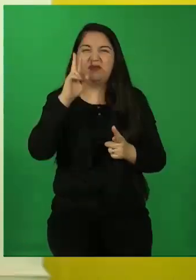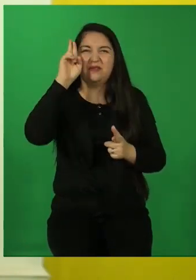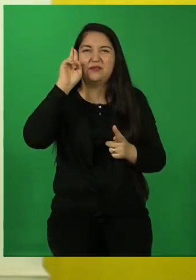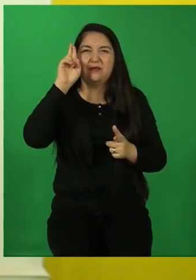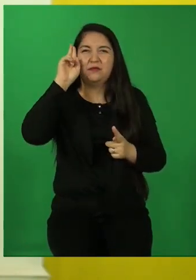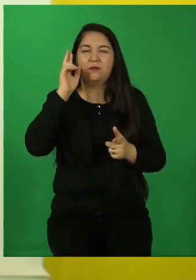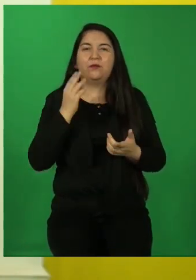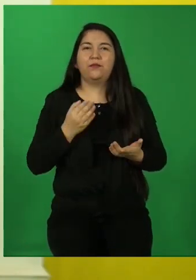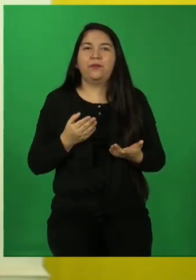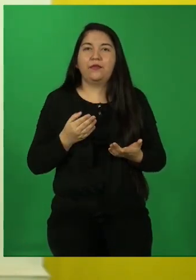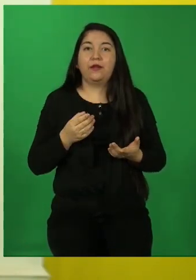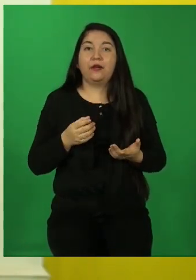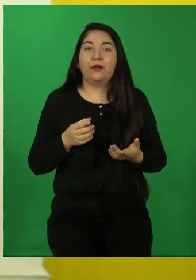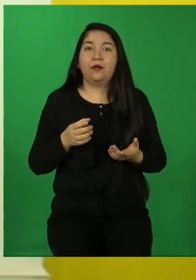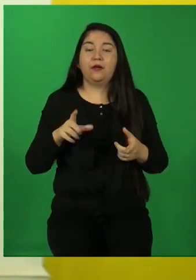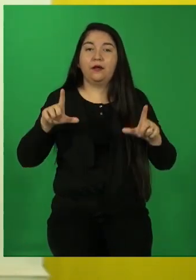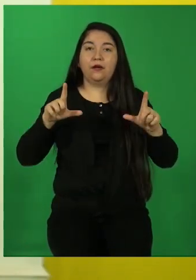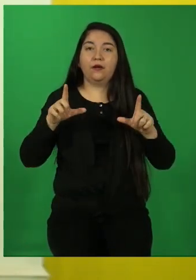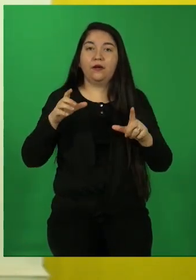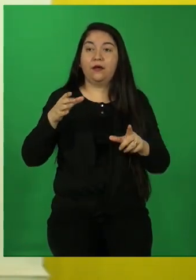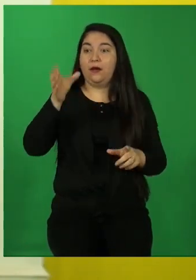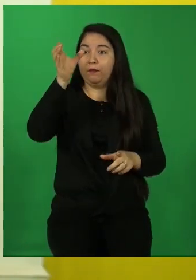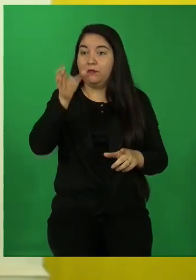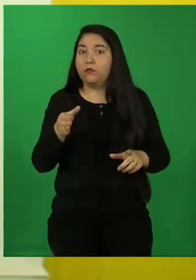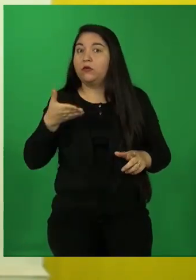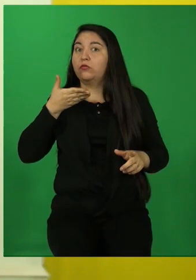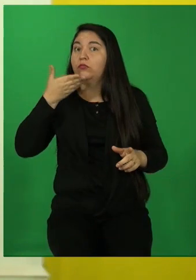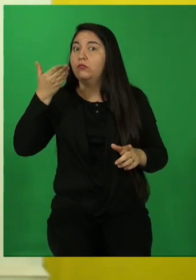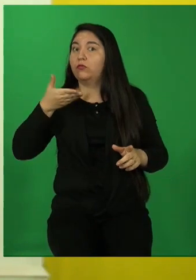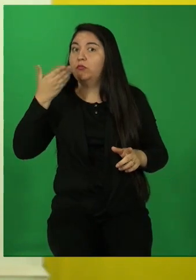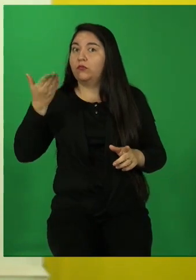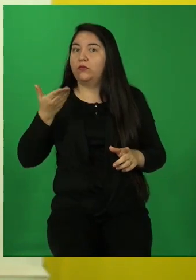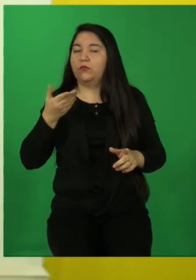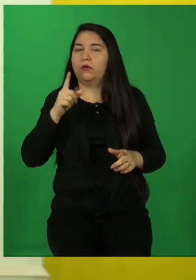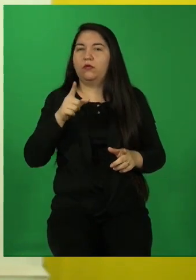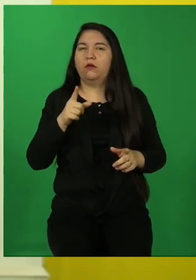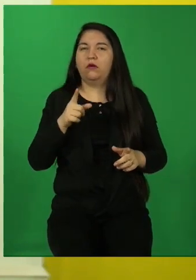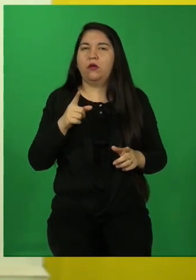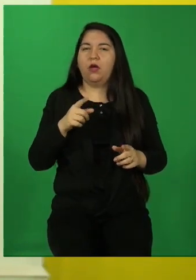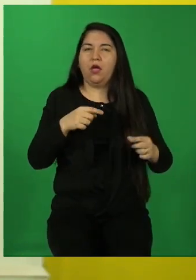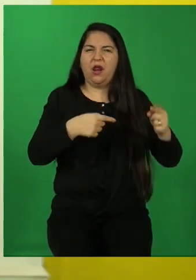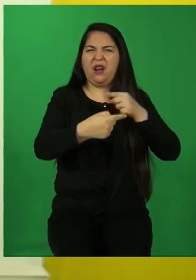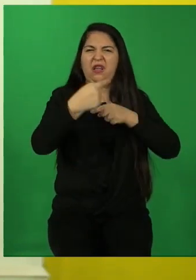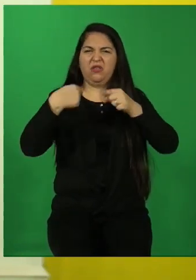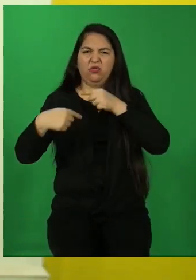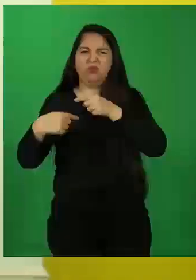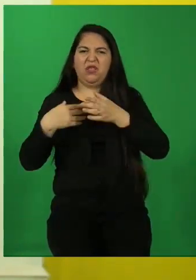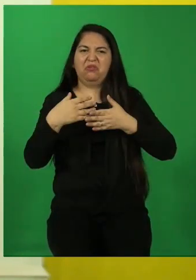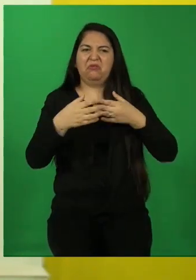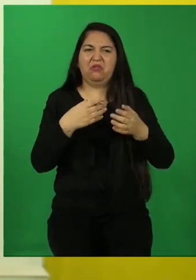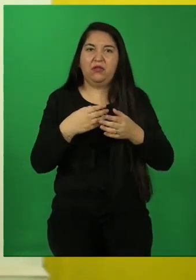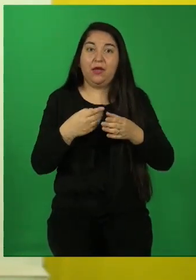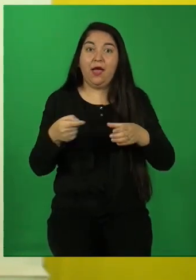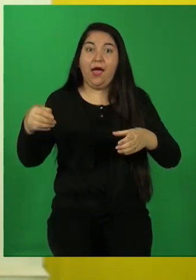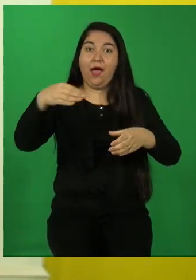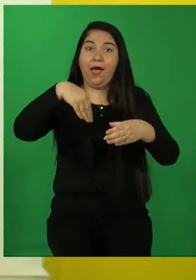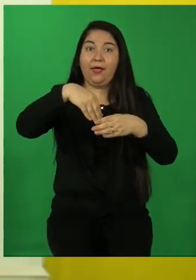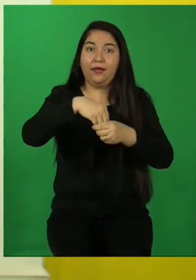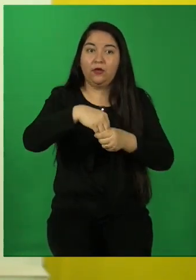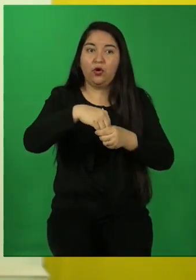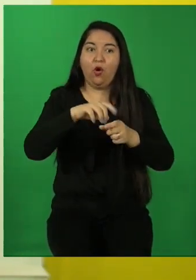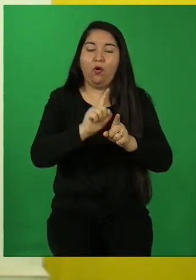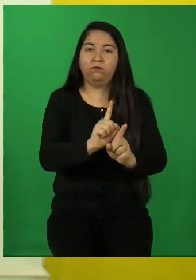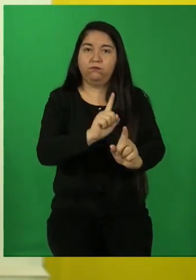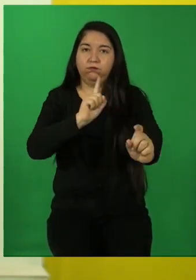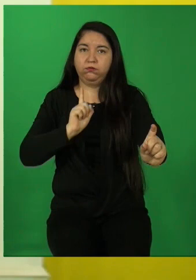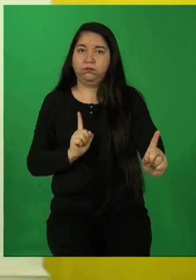que los narradores se sitúan en diversas partes de la historia, pueden estar dentro o fuera de la